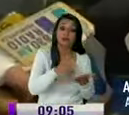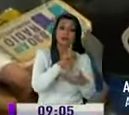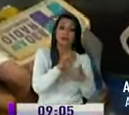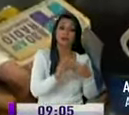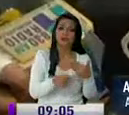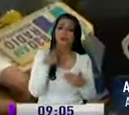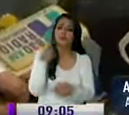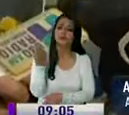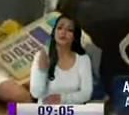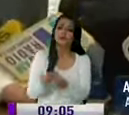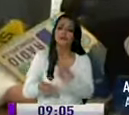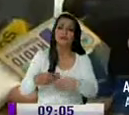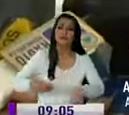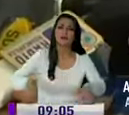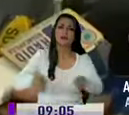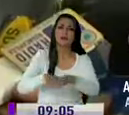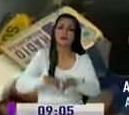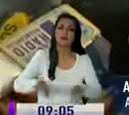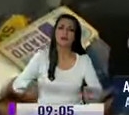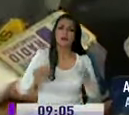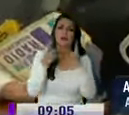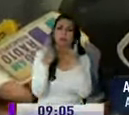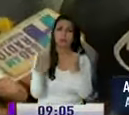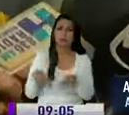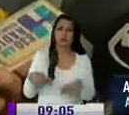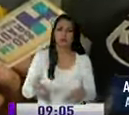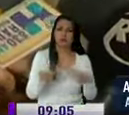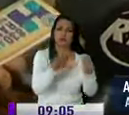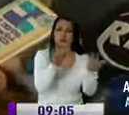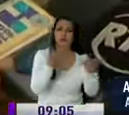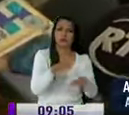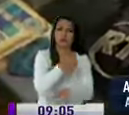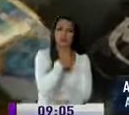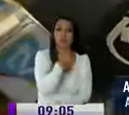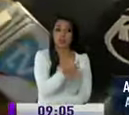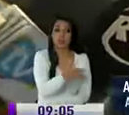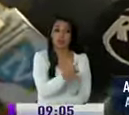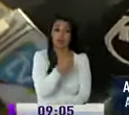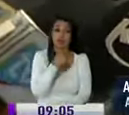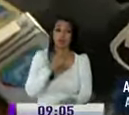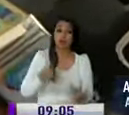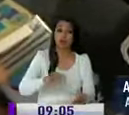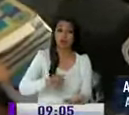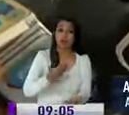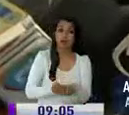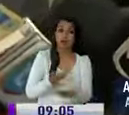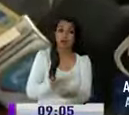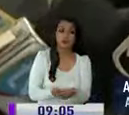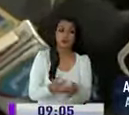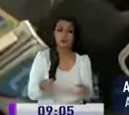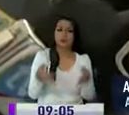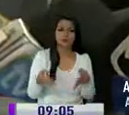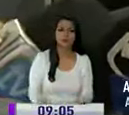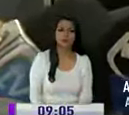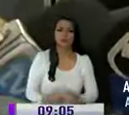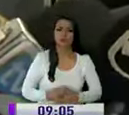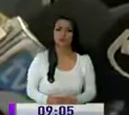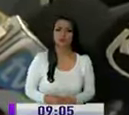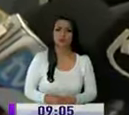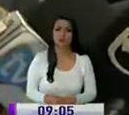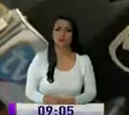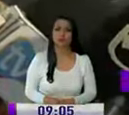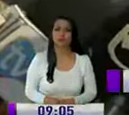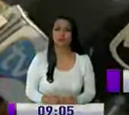de un terreno que está por escritura pública que se le ha entregado y eso se ha justificado y es una injusticia lo que se está haciendo con ellos